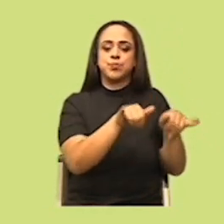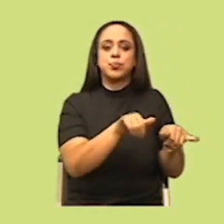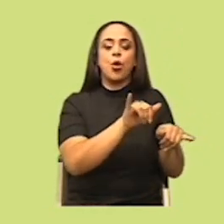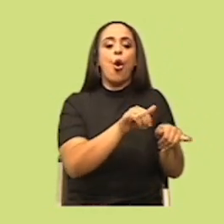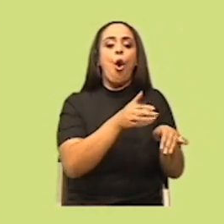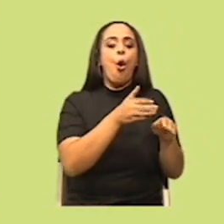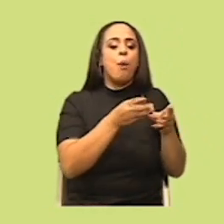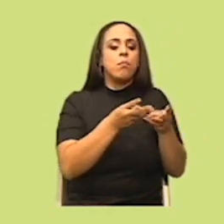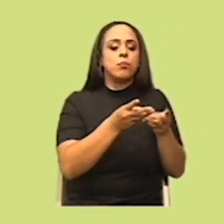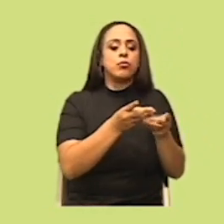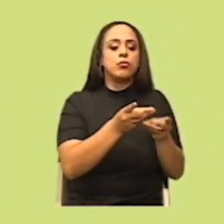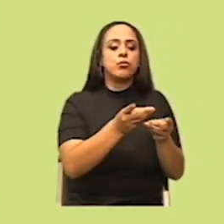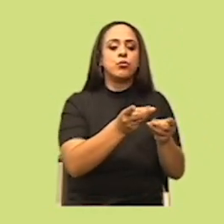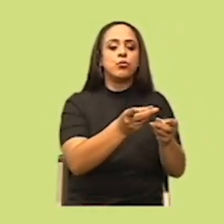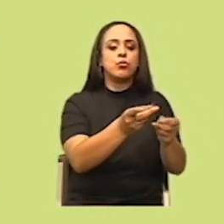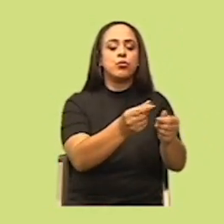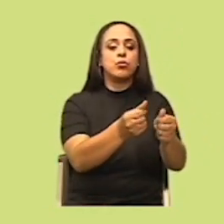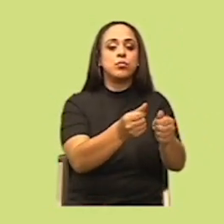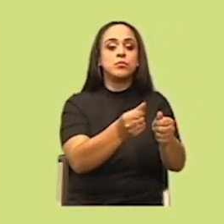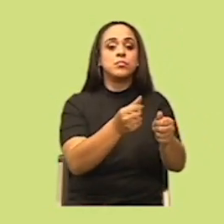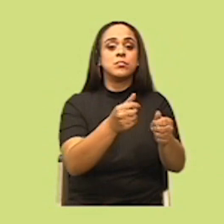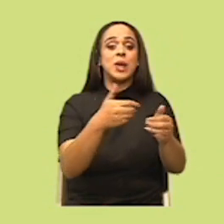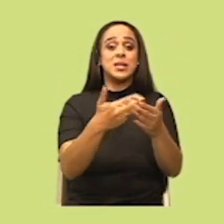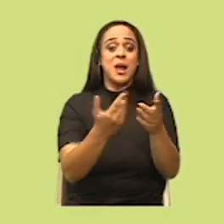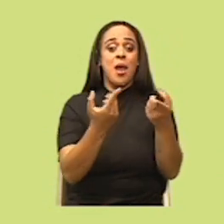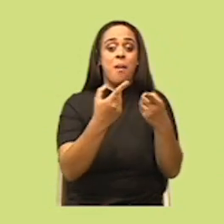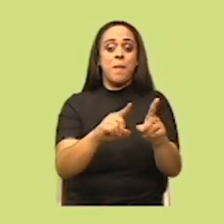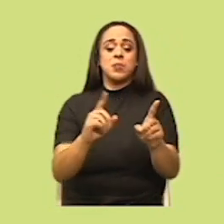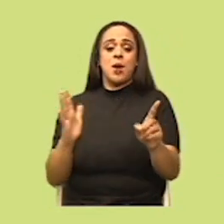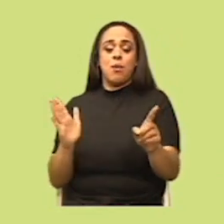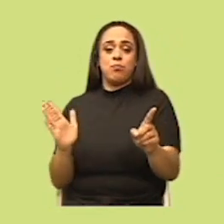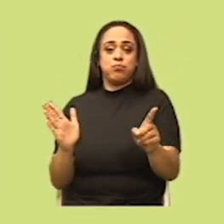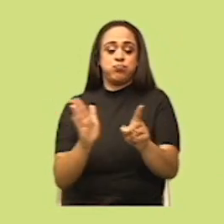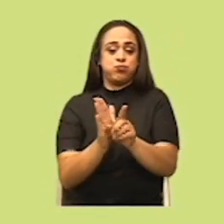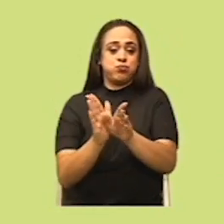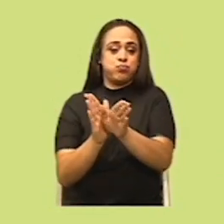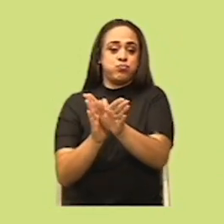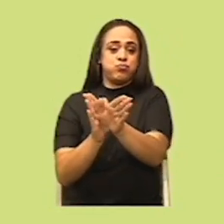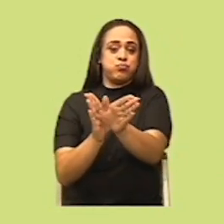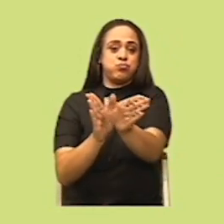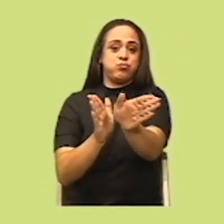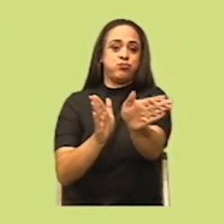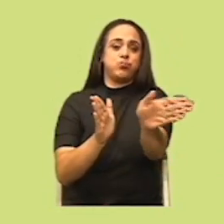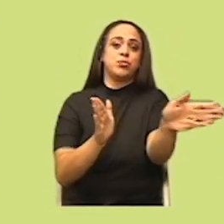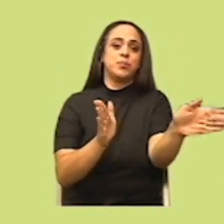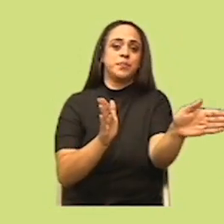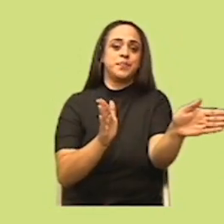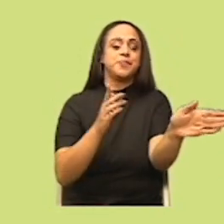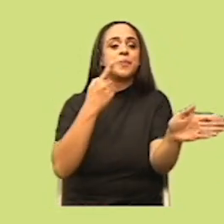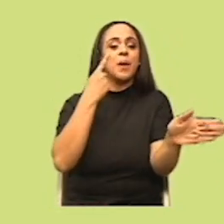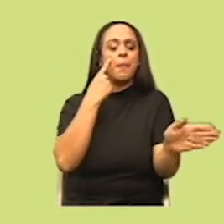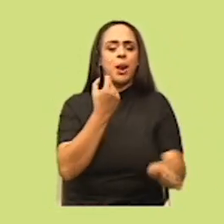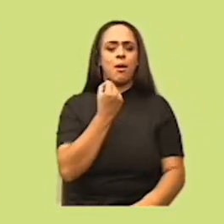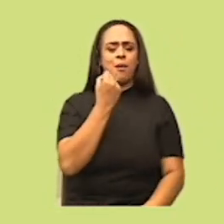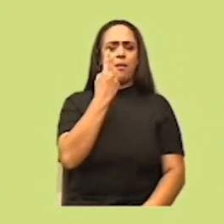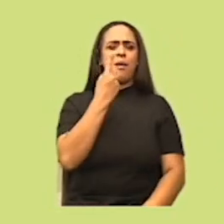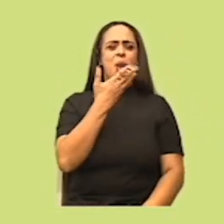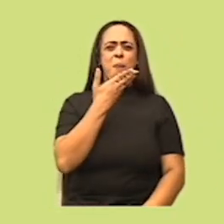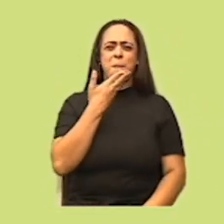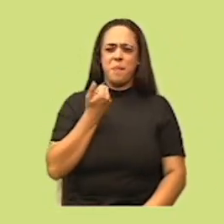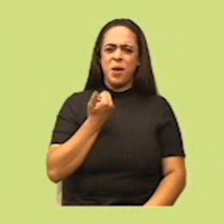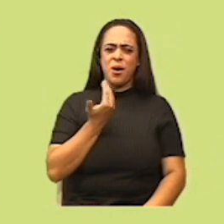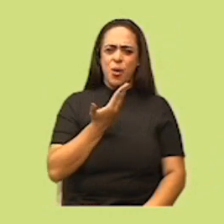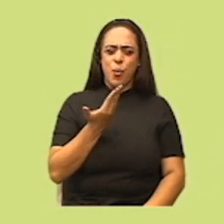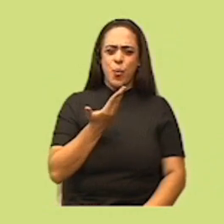constante hasta que una fuerza externa actúe sobre él. Entonces, para comprender mejor este enunciado,